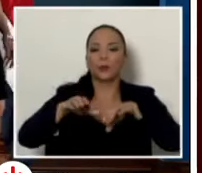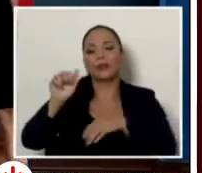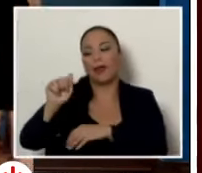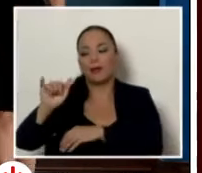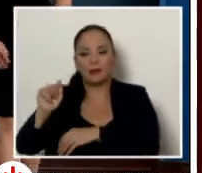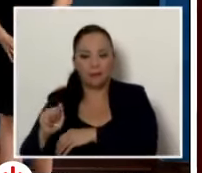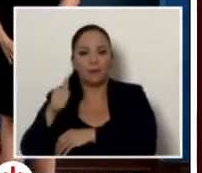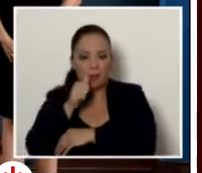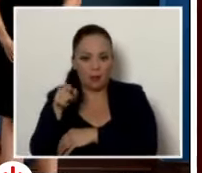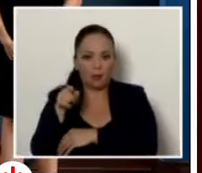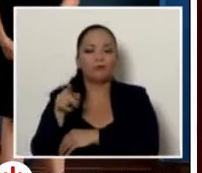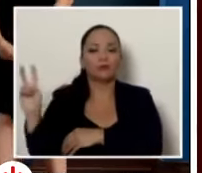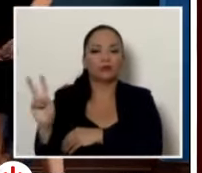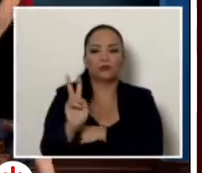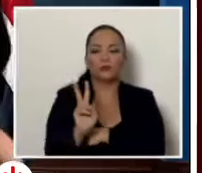y Alcantarillados.